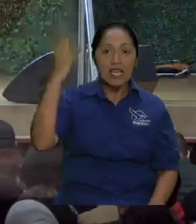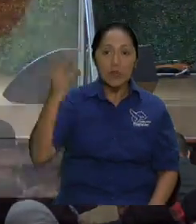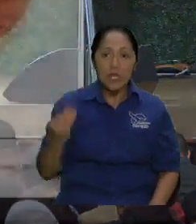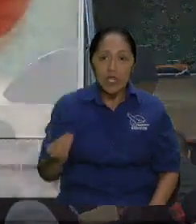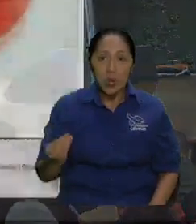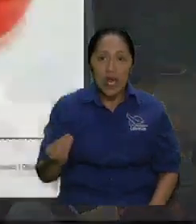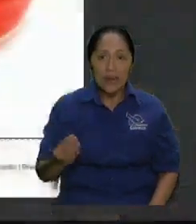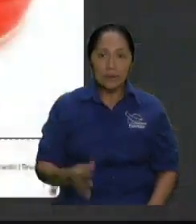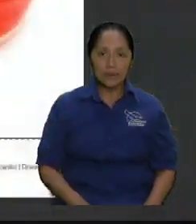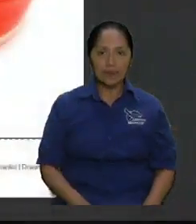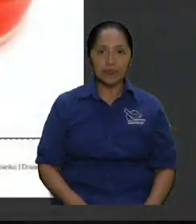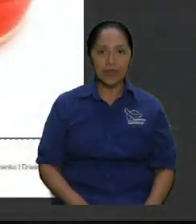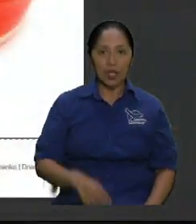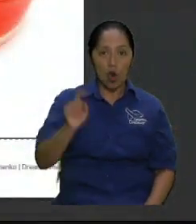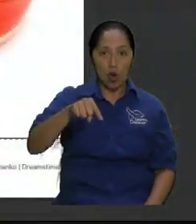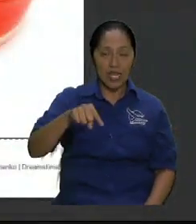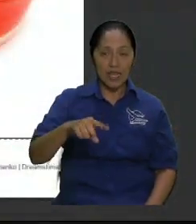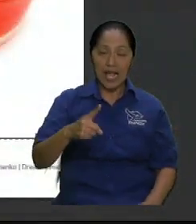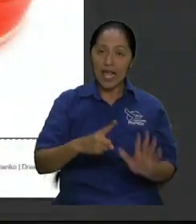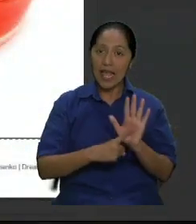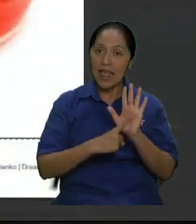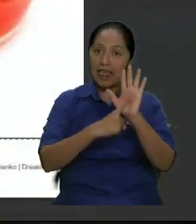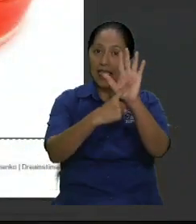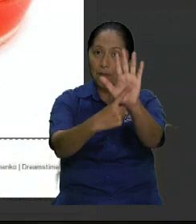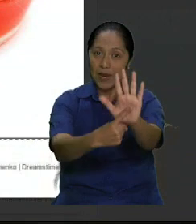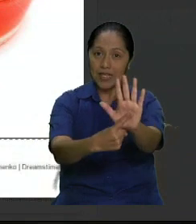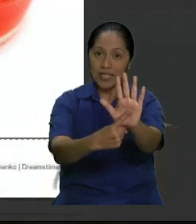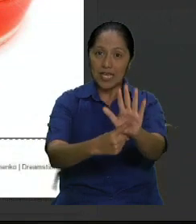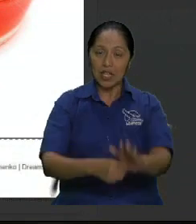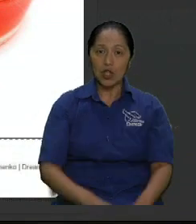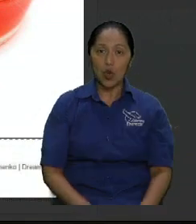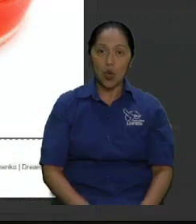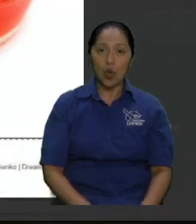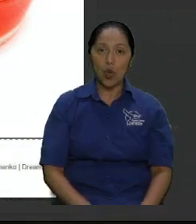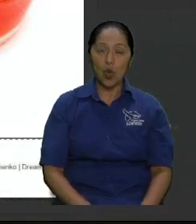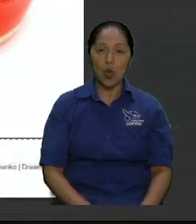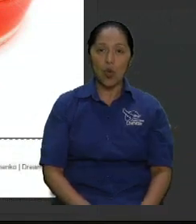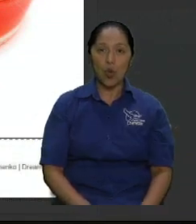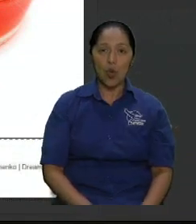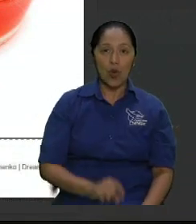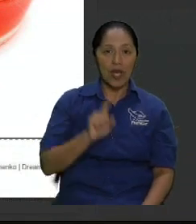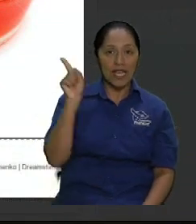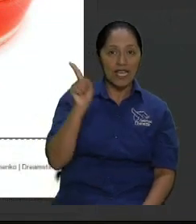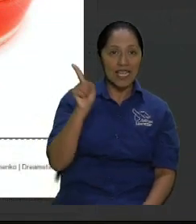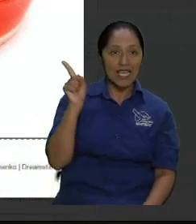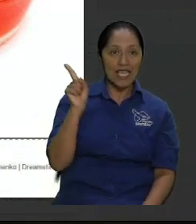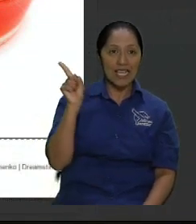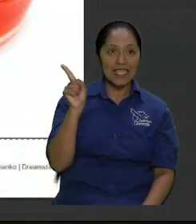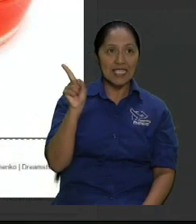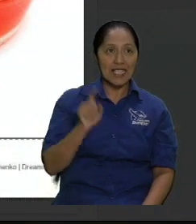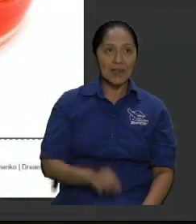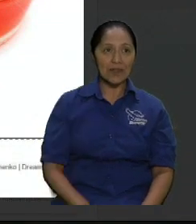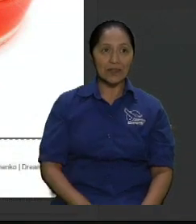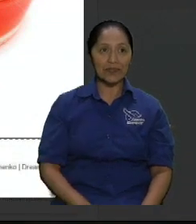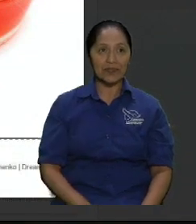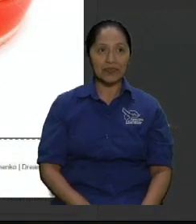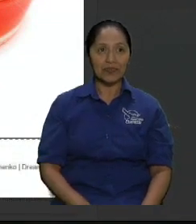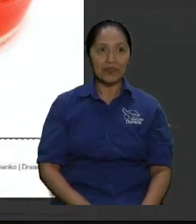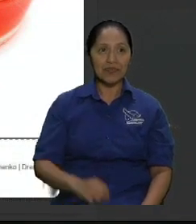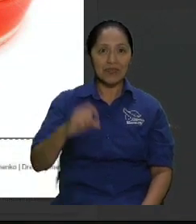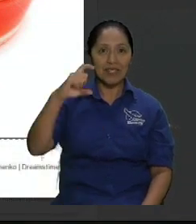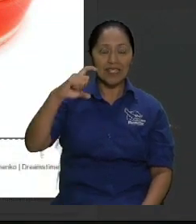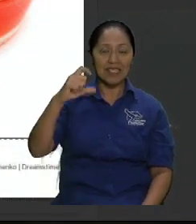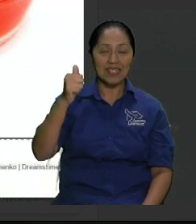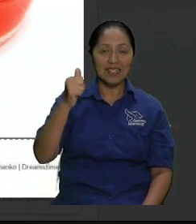Mira pues qué ignorancia la mía. Bueno, ese es el caviar. ¿Cuántos quieren caviar? Parece bolitas